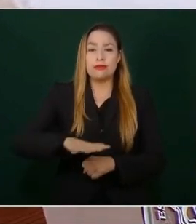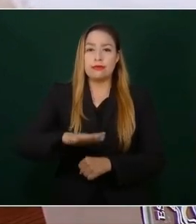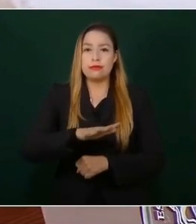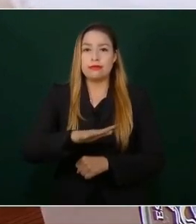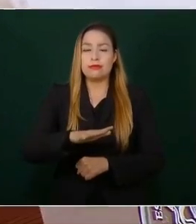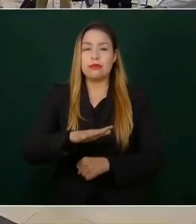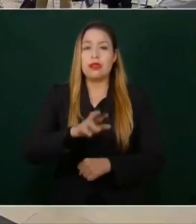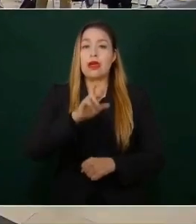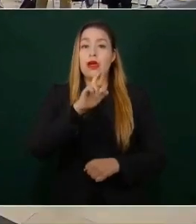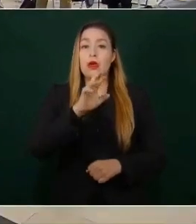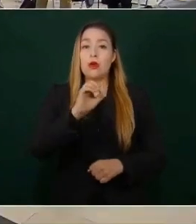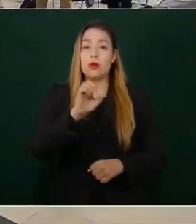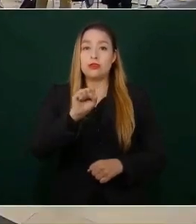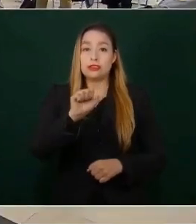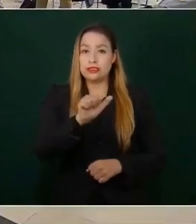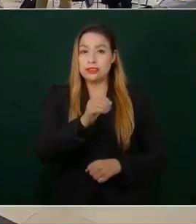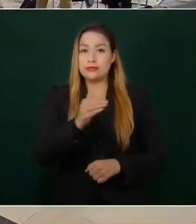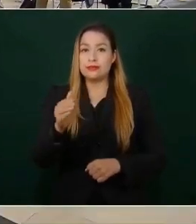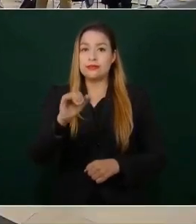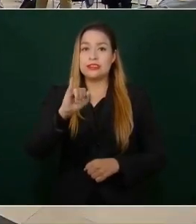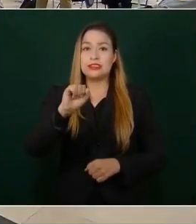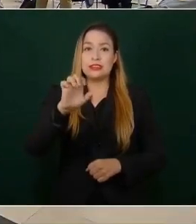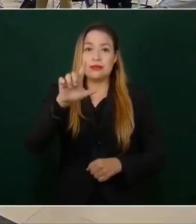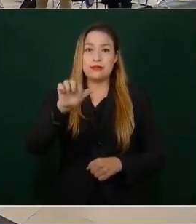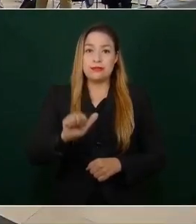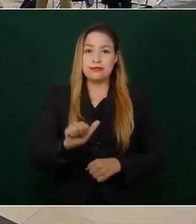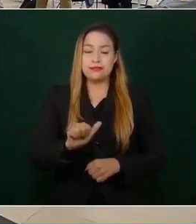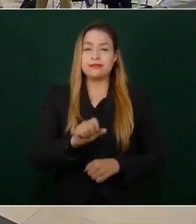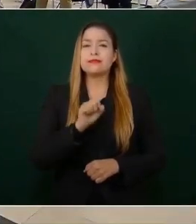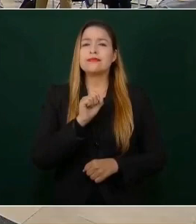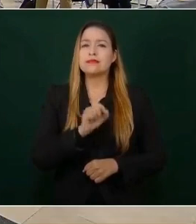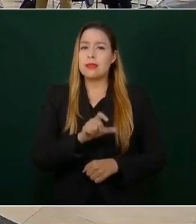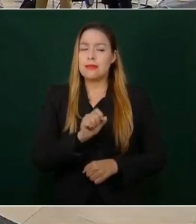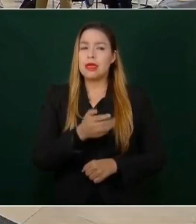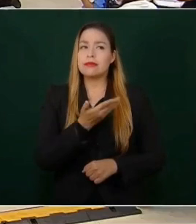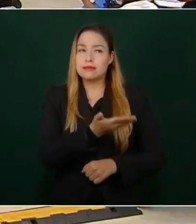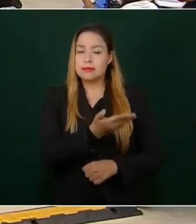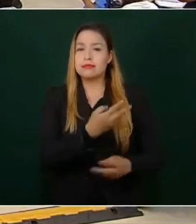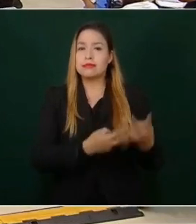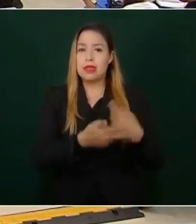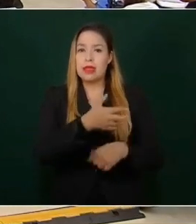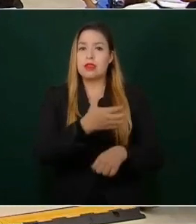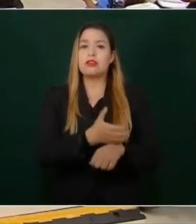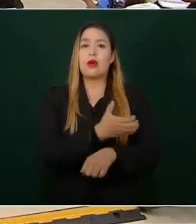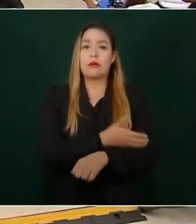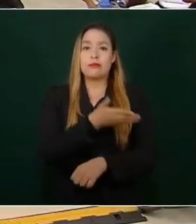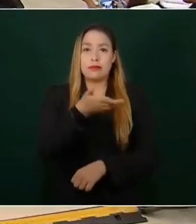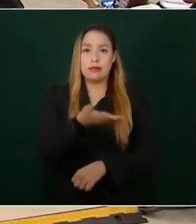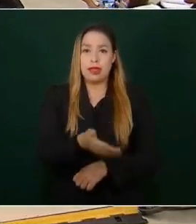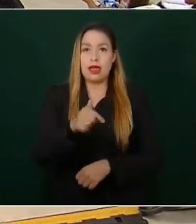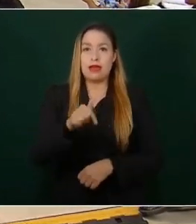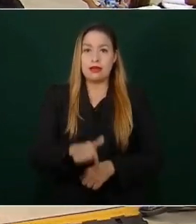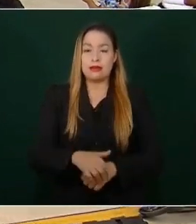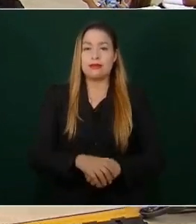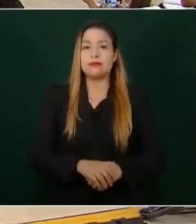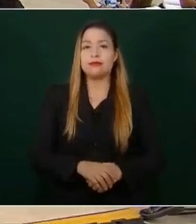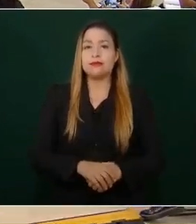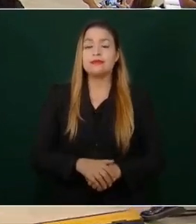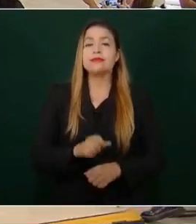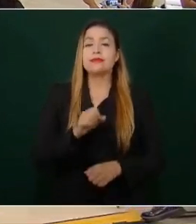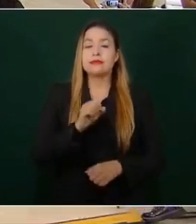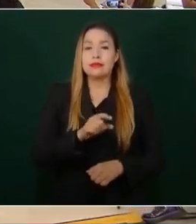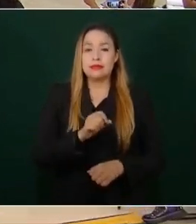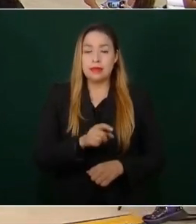Isela. También está con nosotros el comandante de la